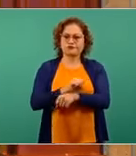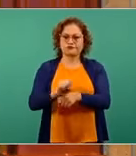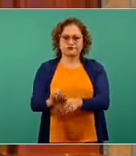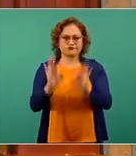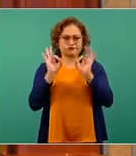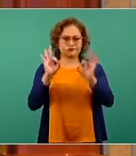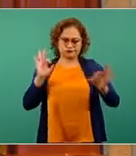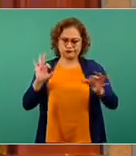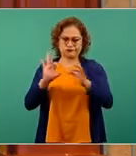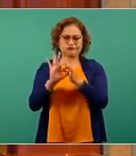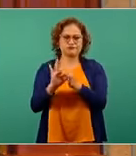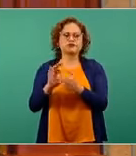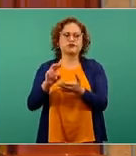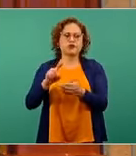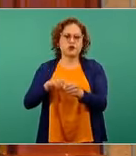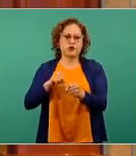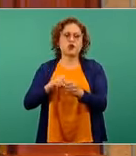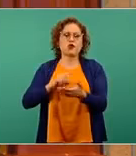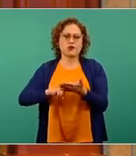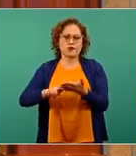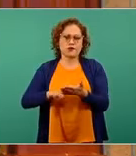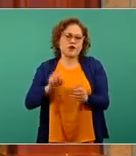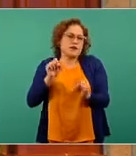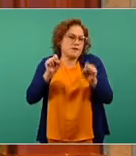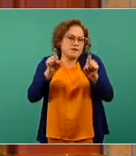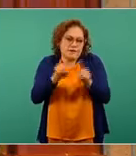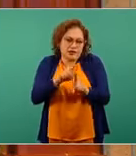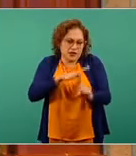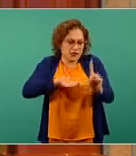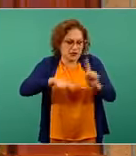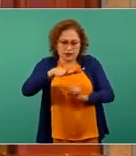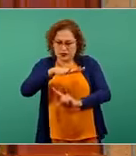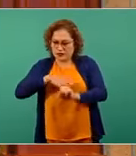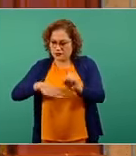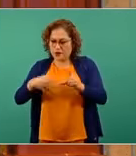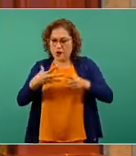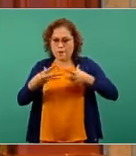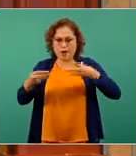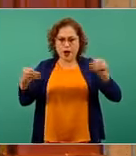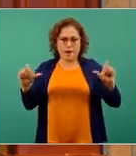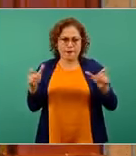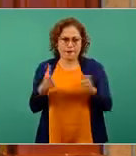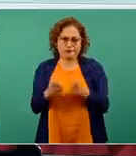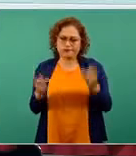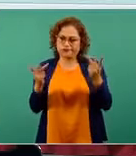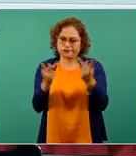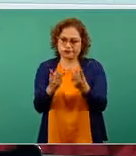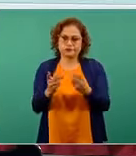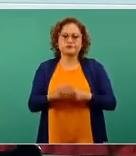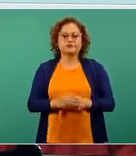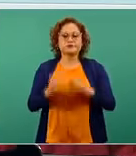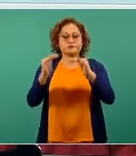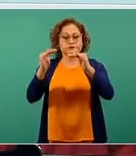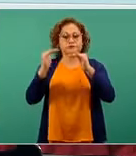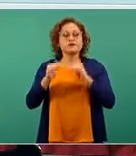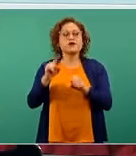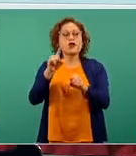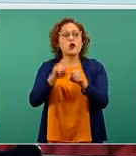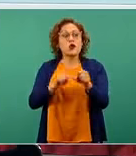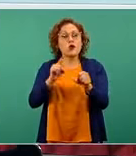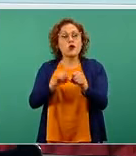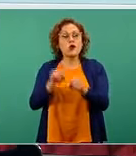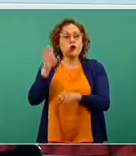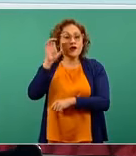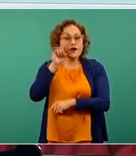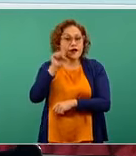congruente con la disminución de la intensidad, la actividad epidémica. Y para efectos del color naranja, aquí sí también tenemos